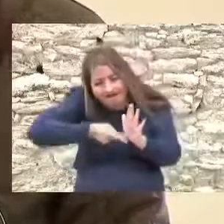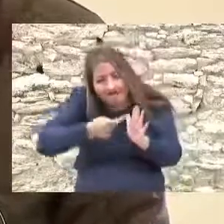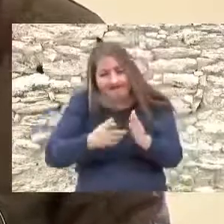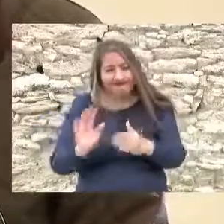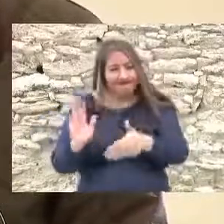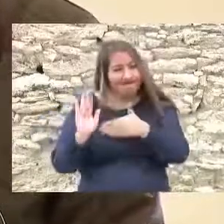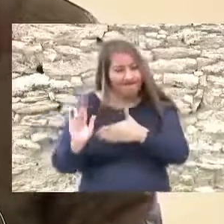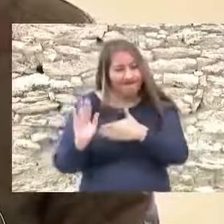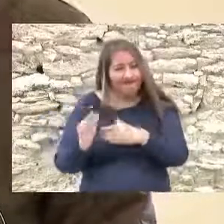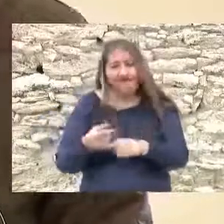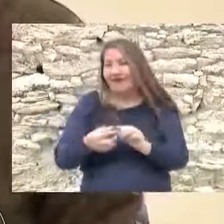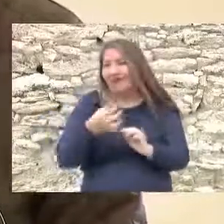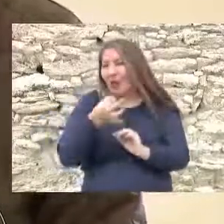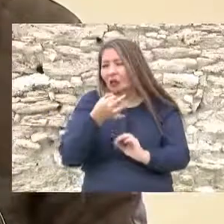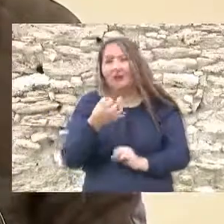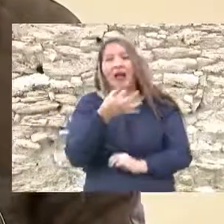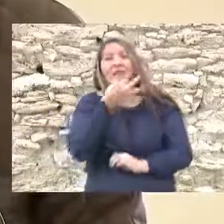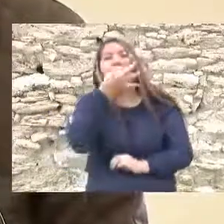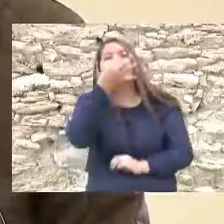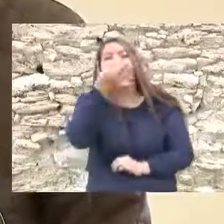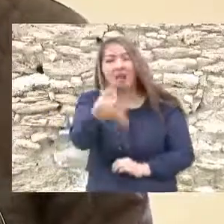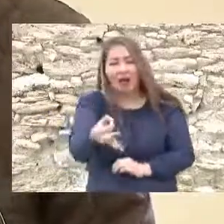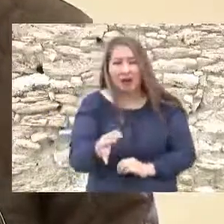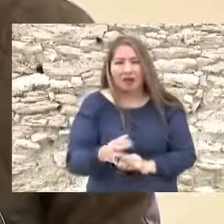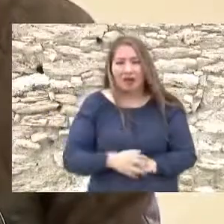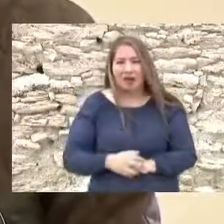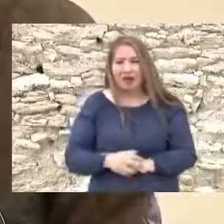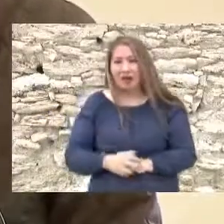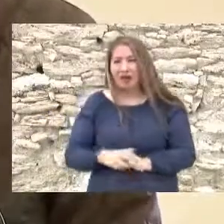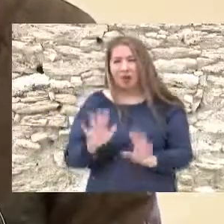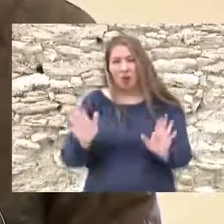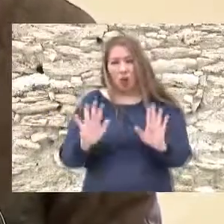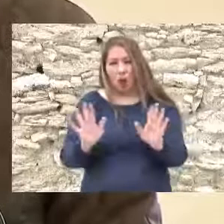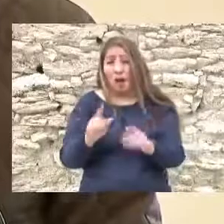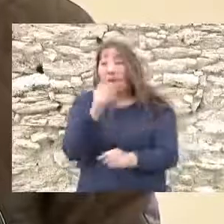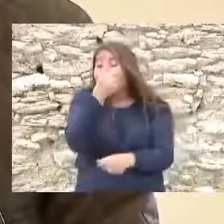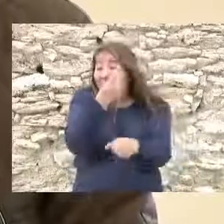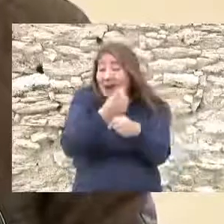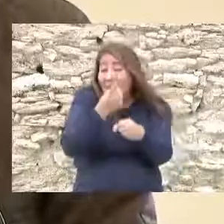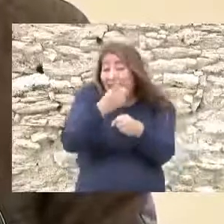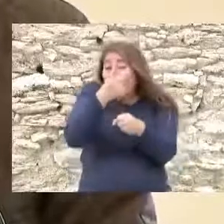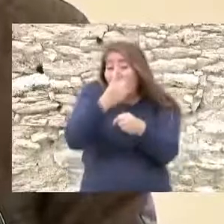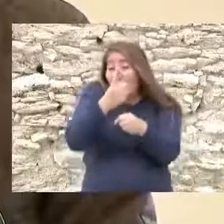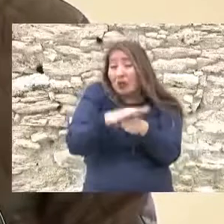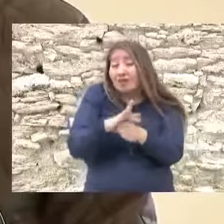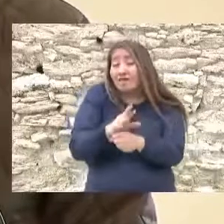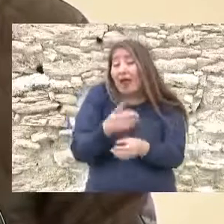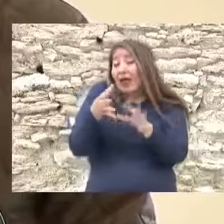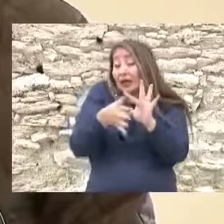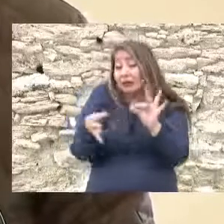convenciendo como decía el presidente Juárez nada por la fuerza todo por la razón y el derecho